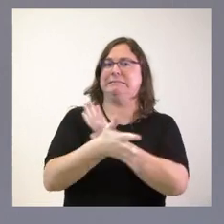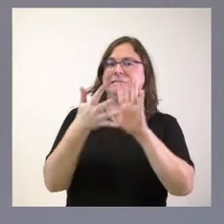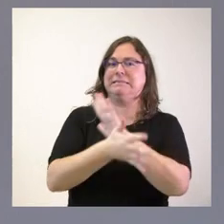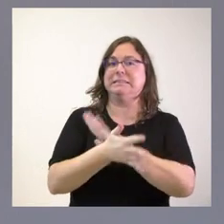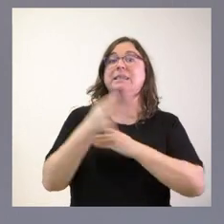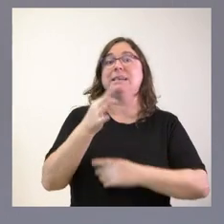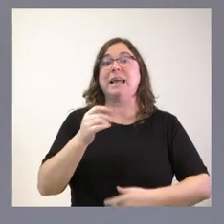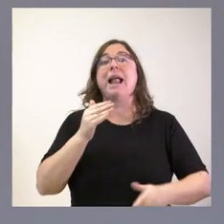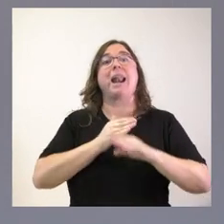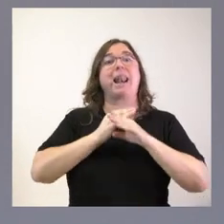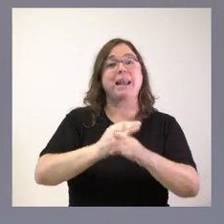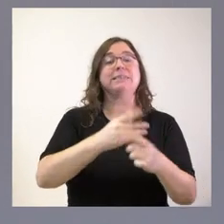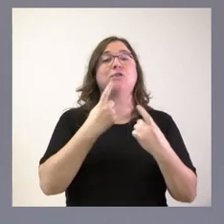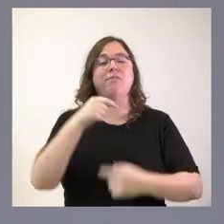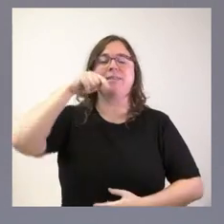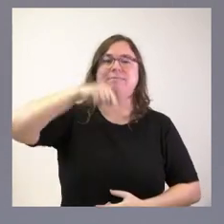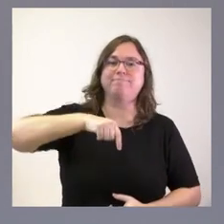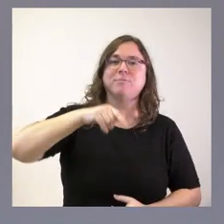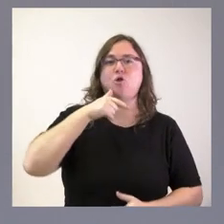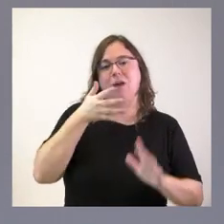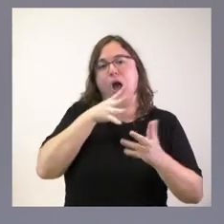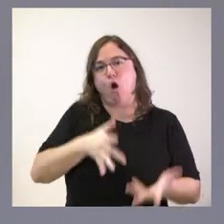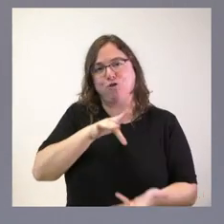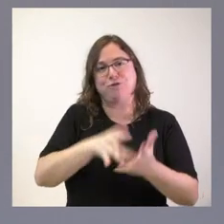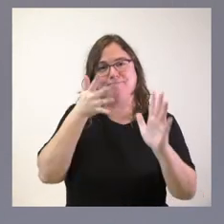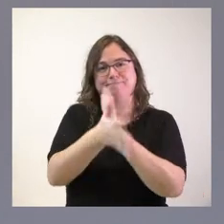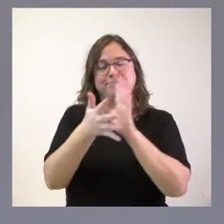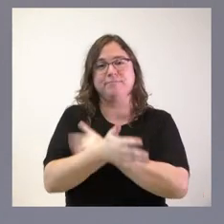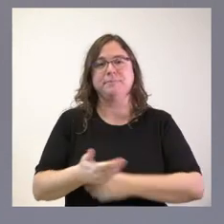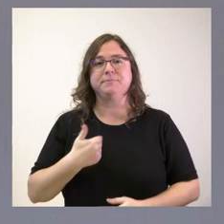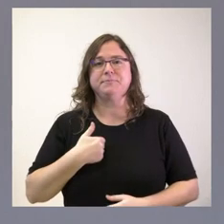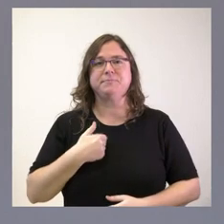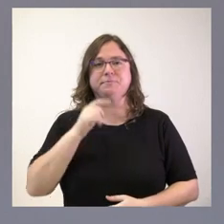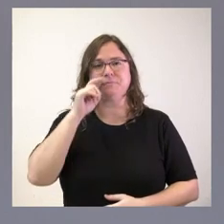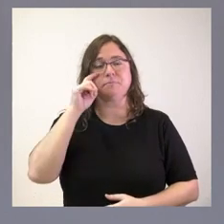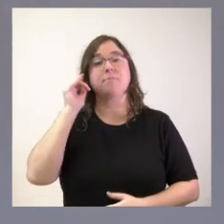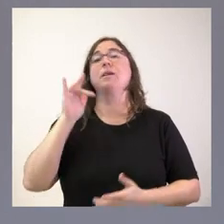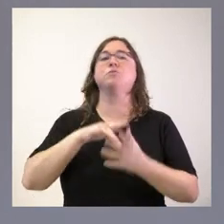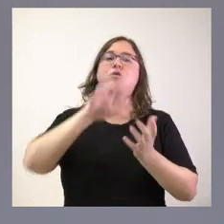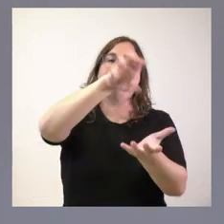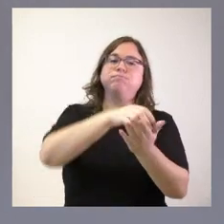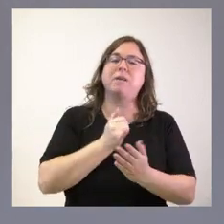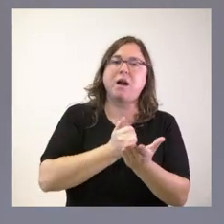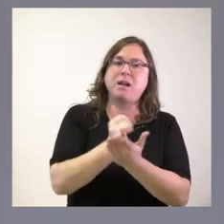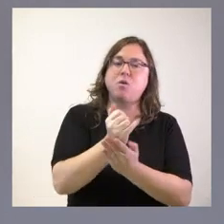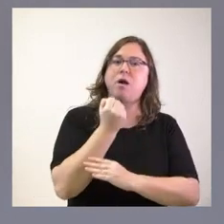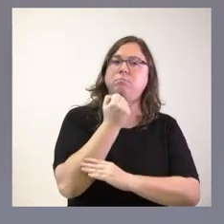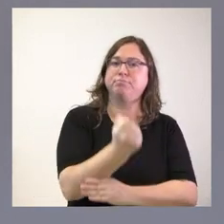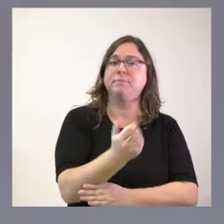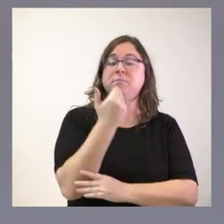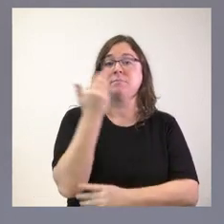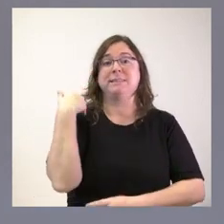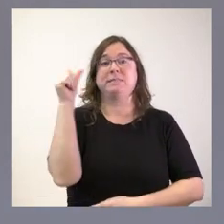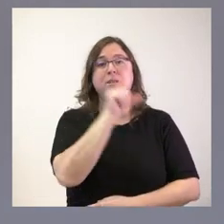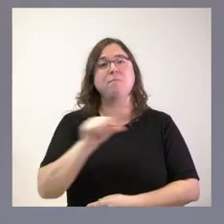que traeríamos el resto en este contexto, que es lo que hacemos hoy. Entre las explotaciones agrícolas que apoyamos son, como dijimos la pasada